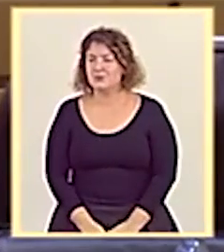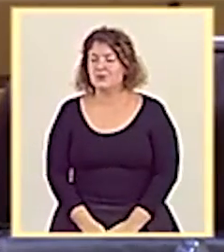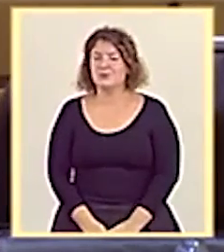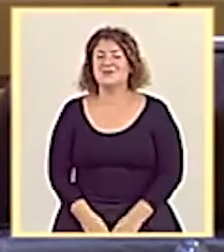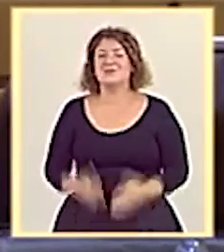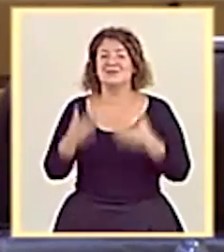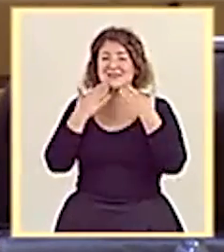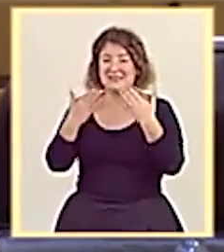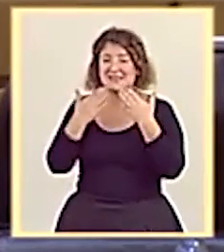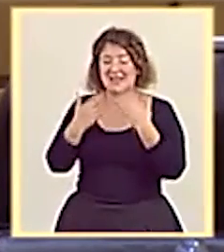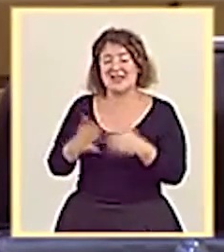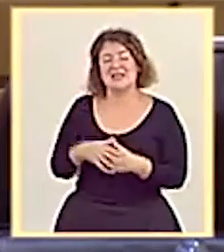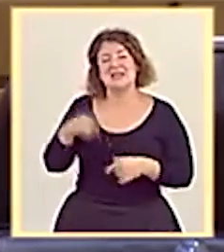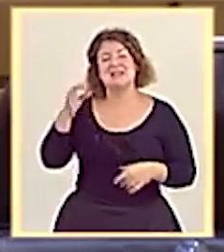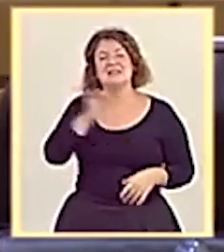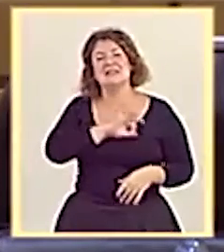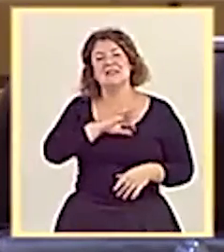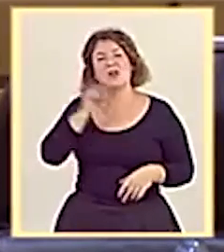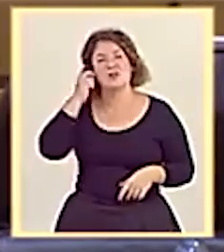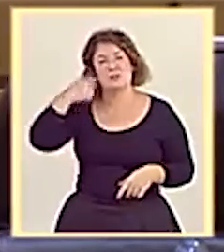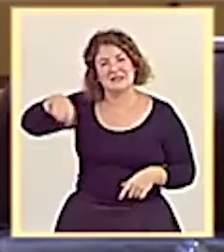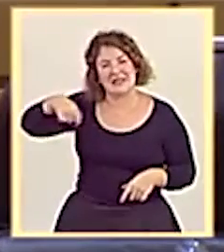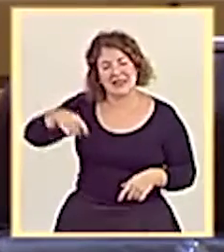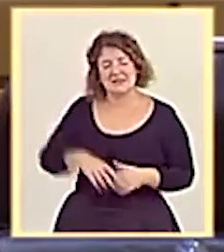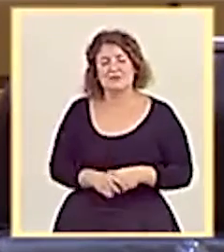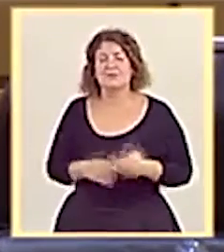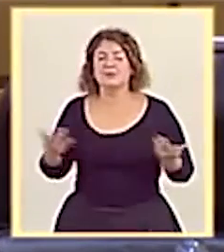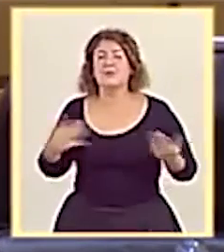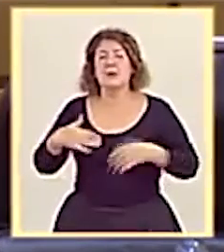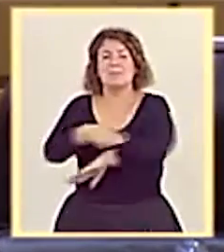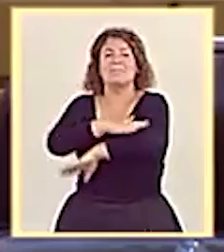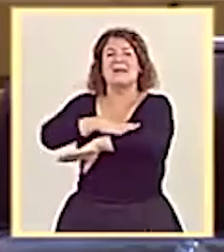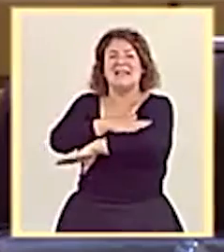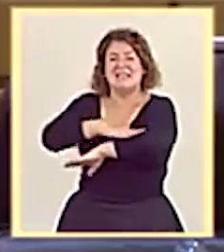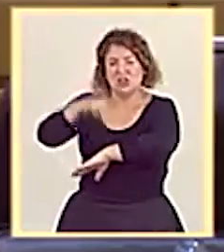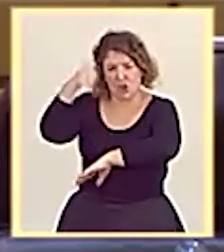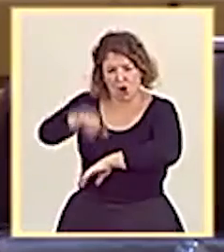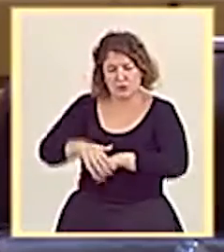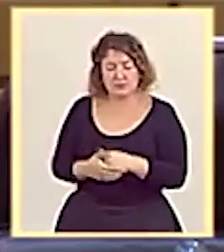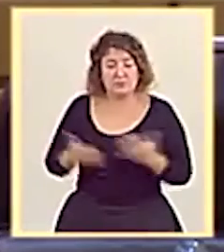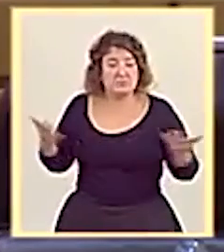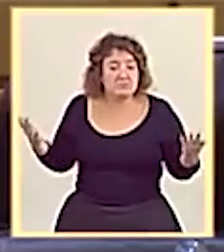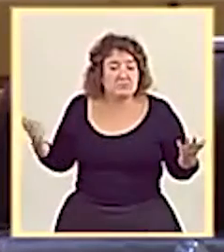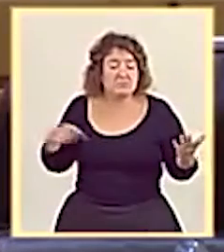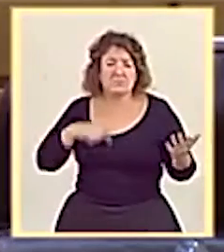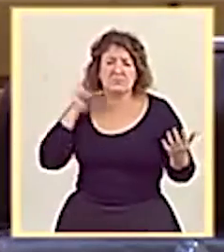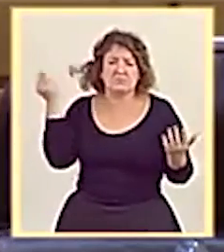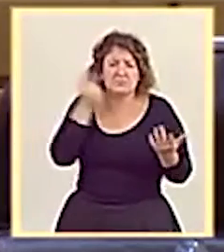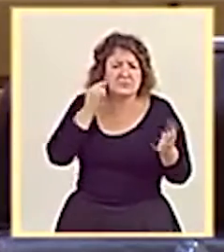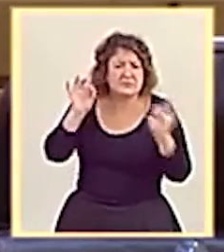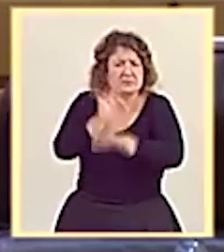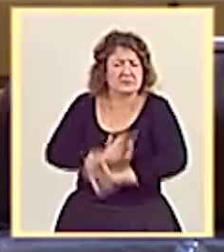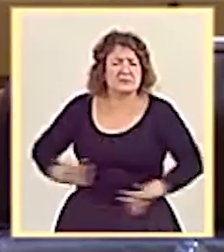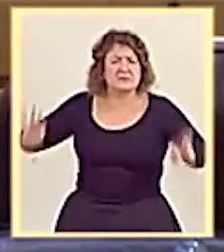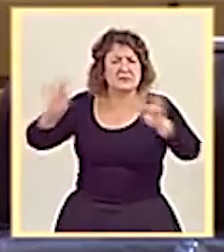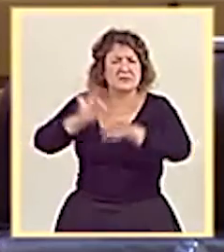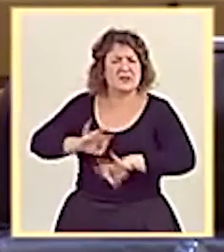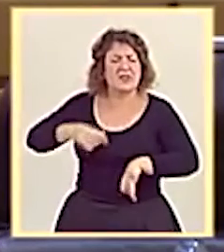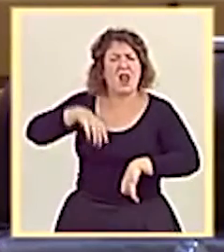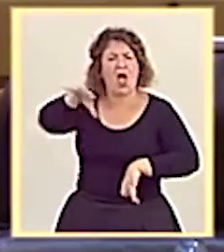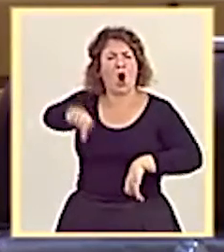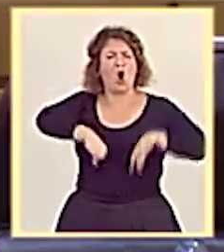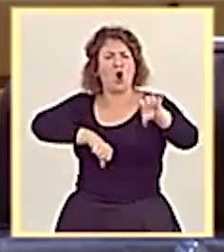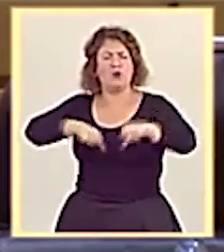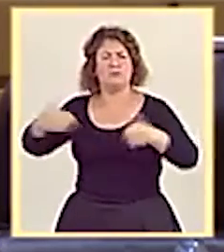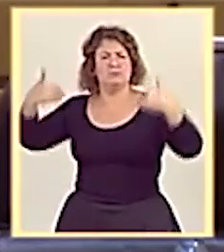Gracias, señora presidenta. Buenas tardes, señorías. Señor ministro, sin nuevas noticias de la gran compra centralizada que